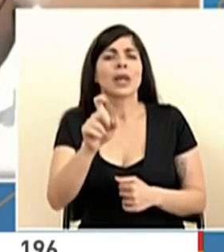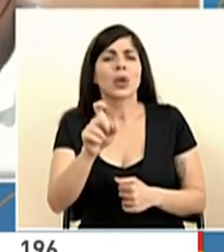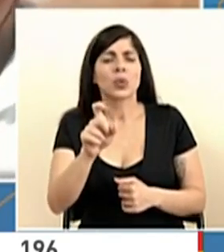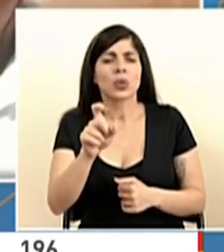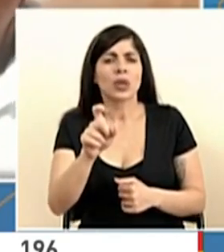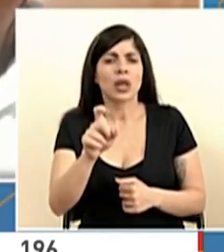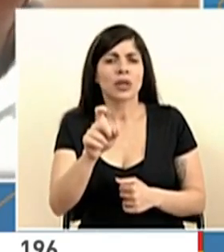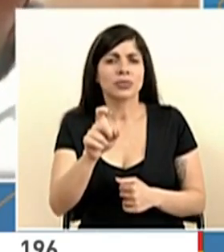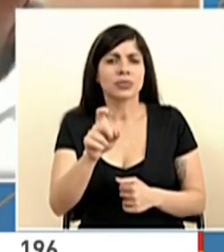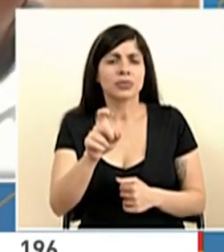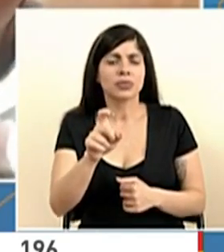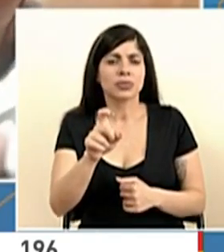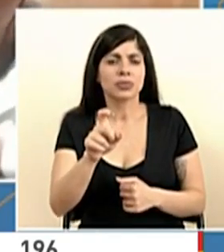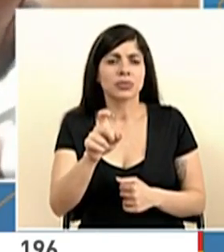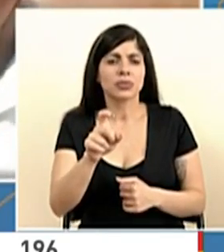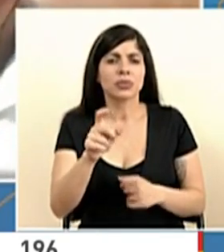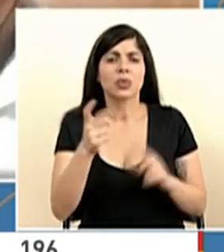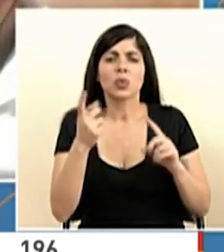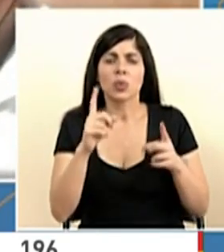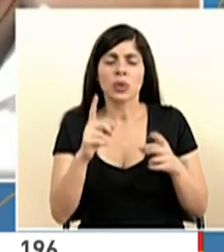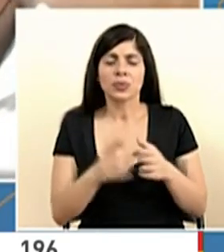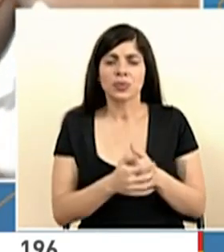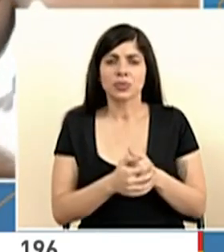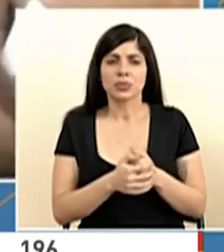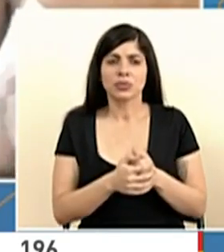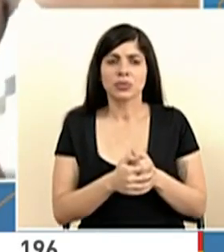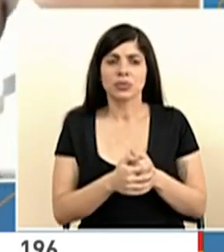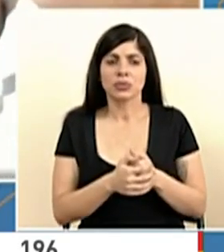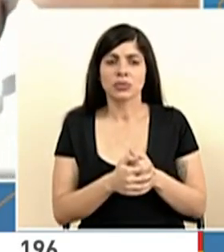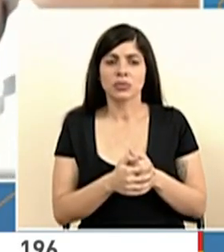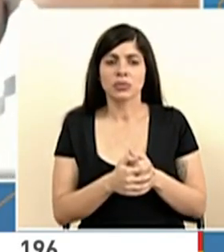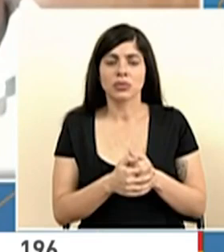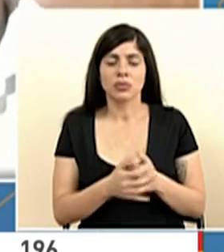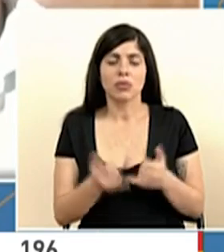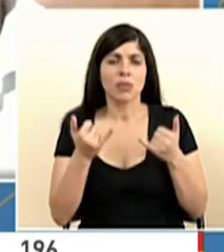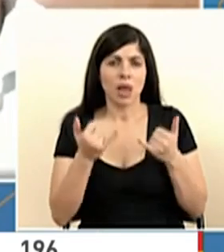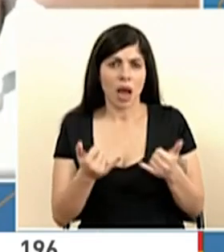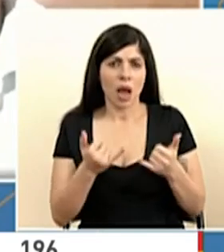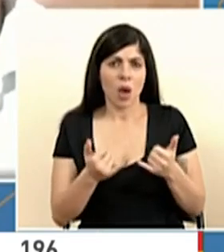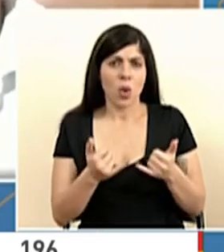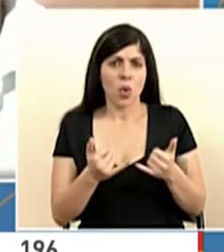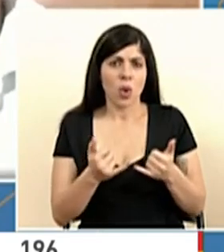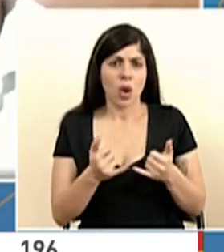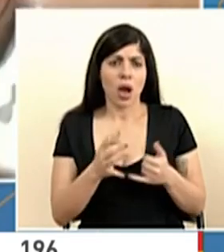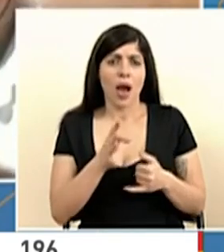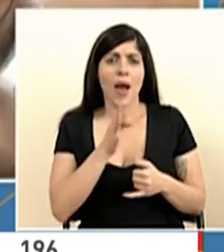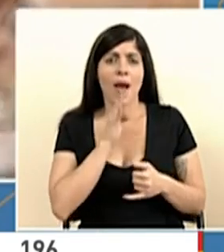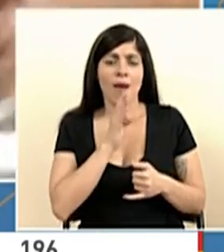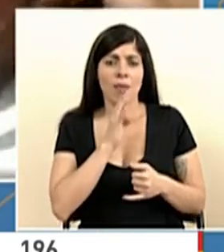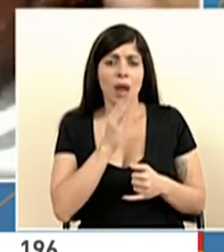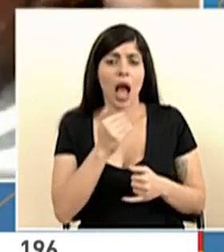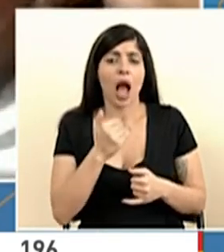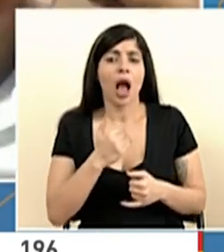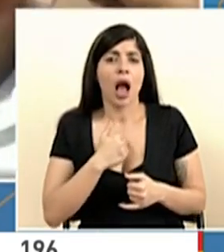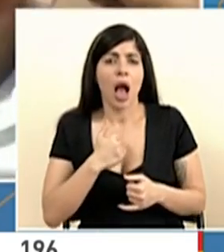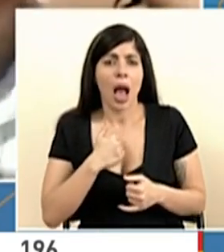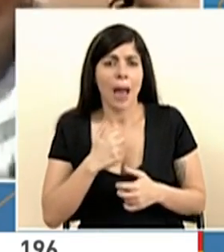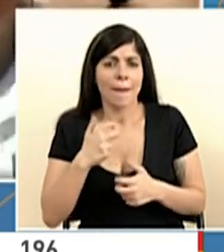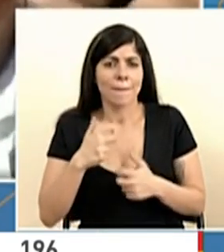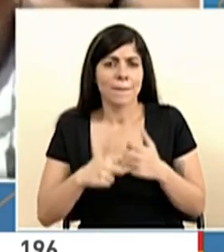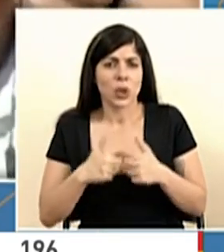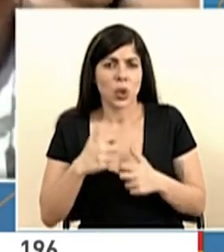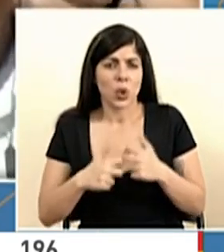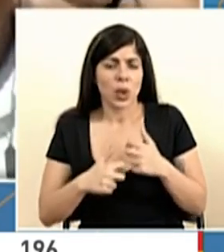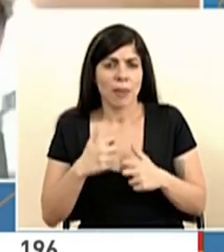poco raro, es lo siguiente, ya se está hablando que ha tenido problemas con